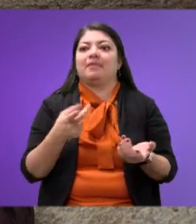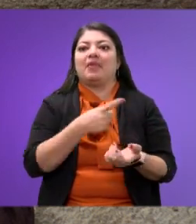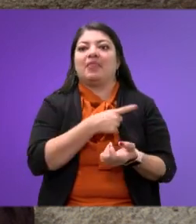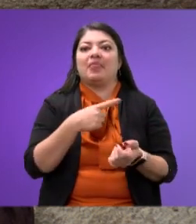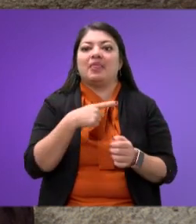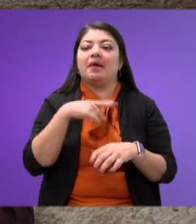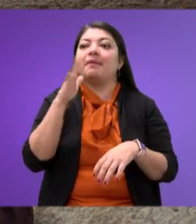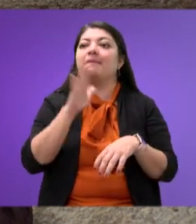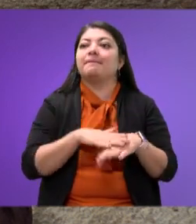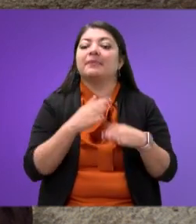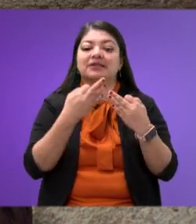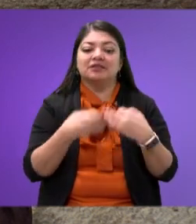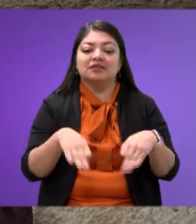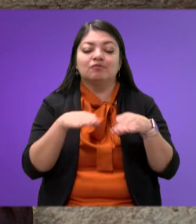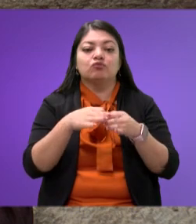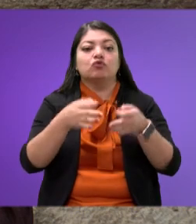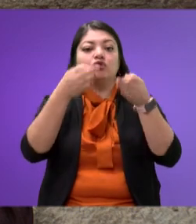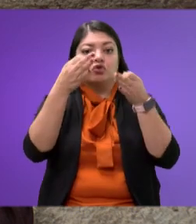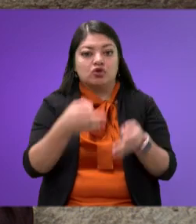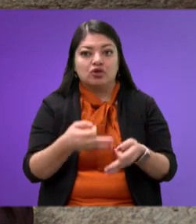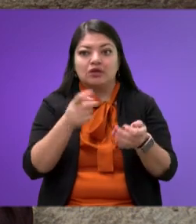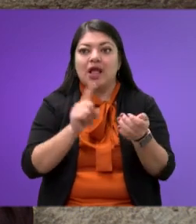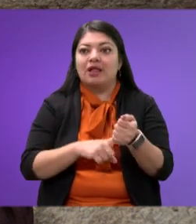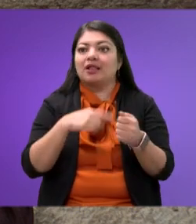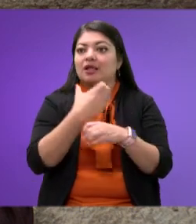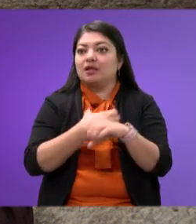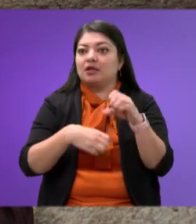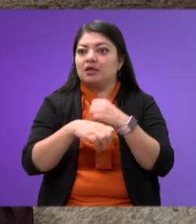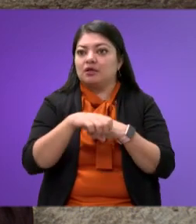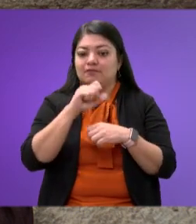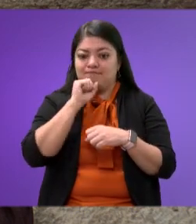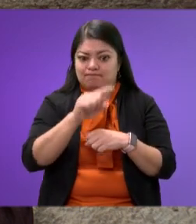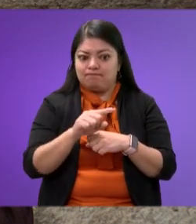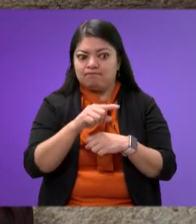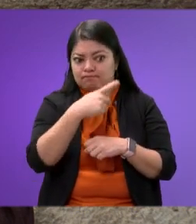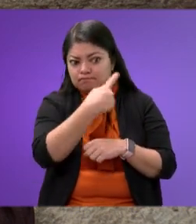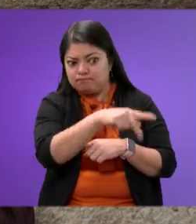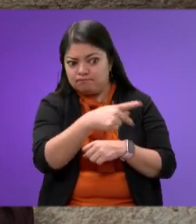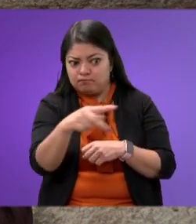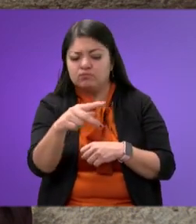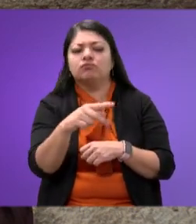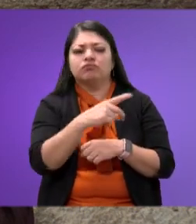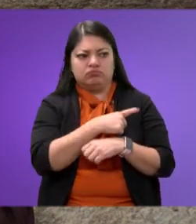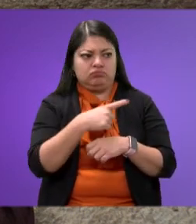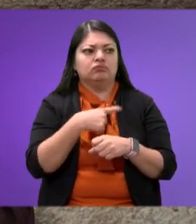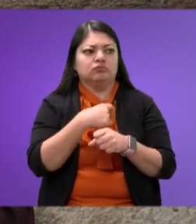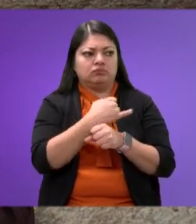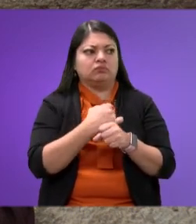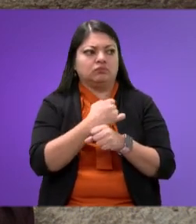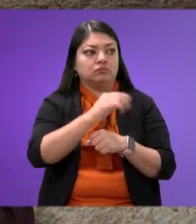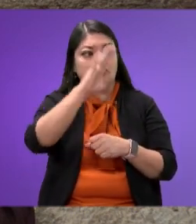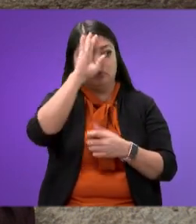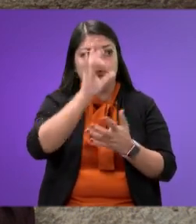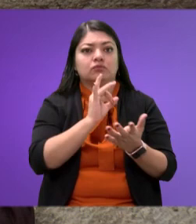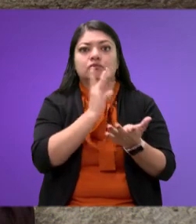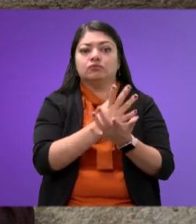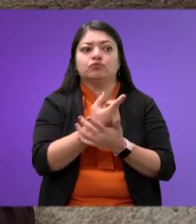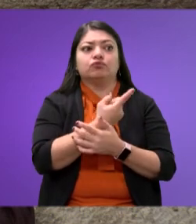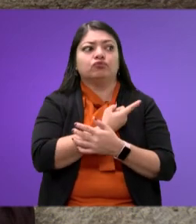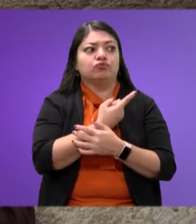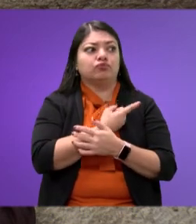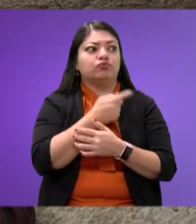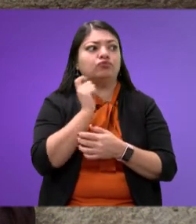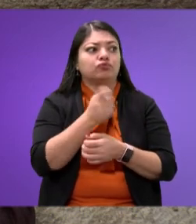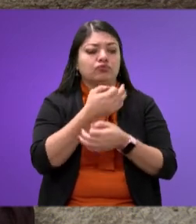certeza que sus causas se van a investigar. No sólo porque se hagan